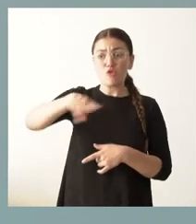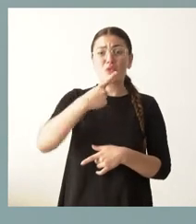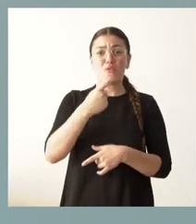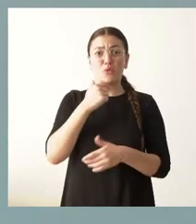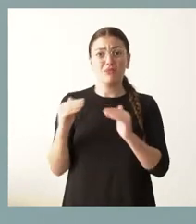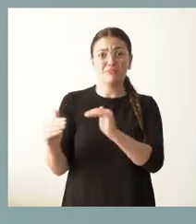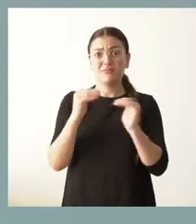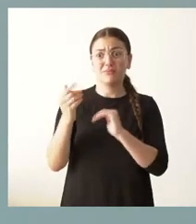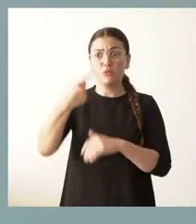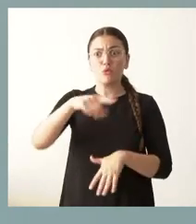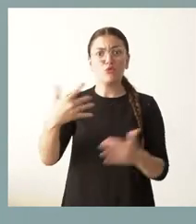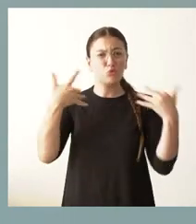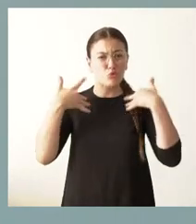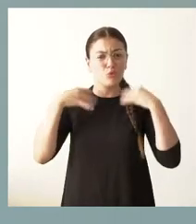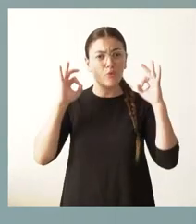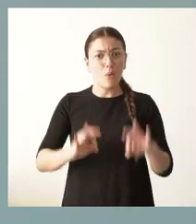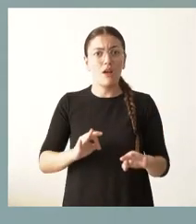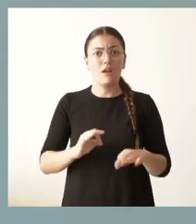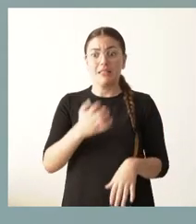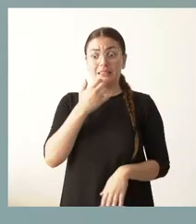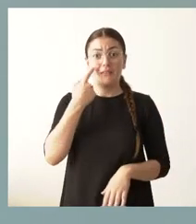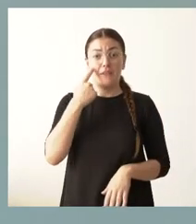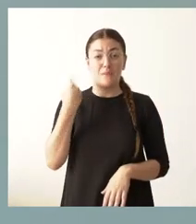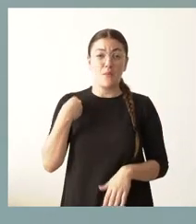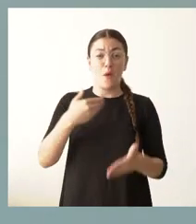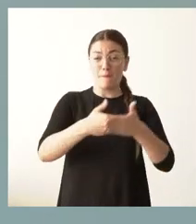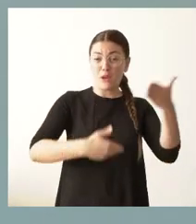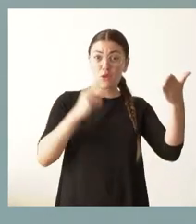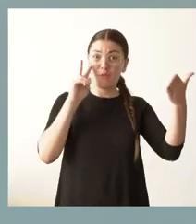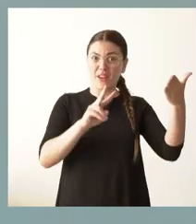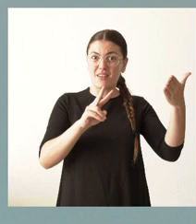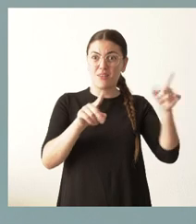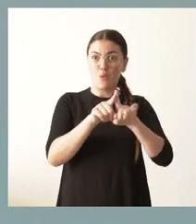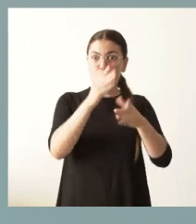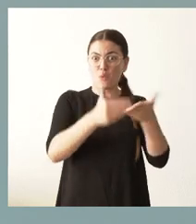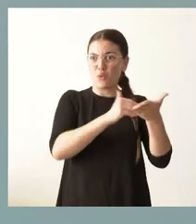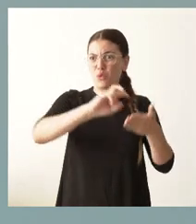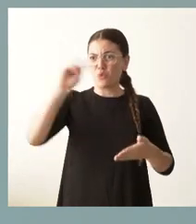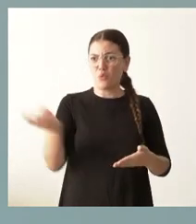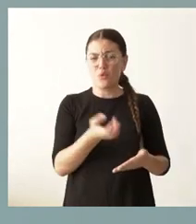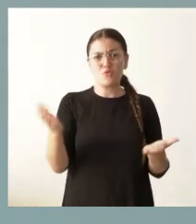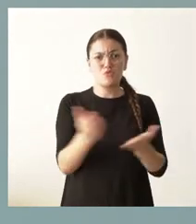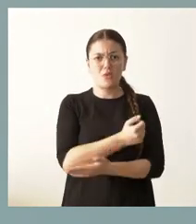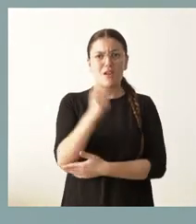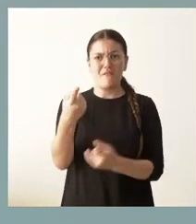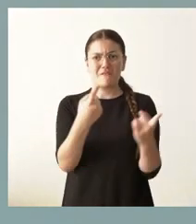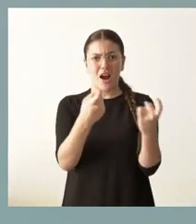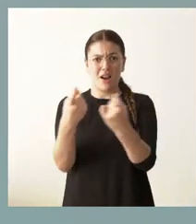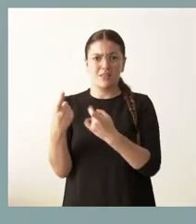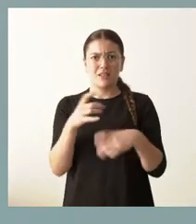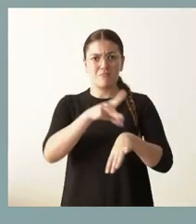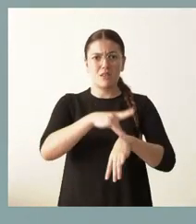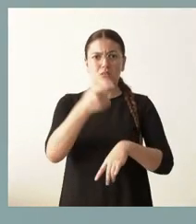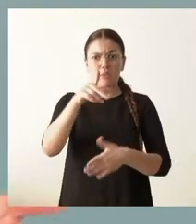todas las comunidades autónomas. Si ustedes ven la prensa de todas las comunidades autónomas verán que esta carencia se produce en todos los territorios y que en todas las comunidades